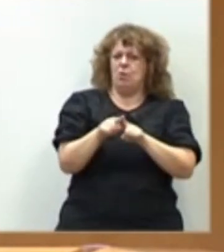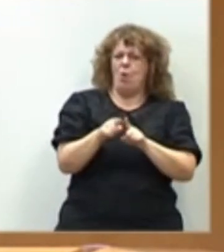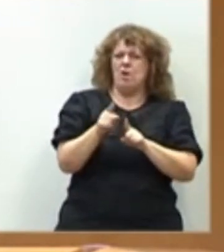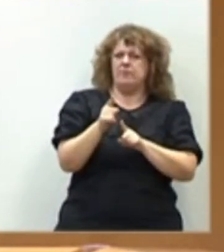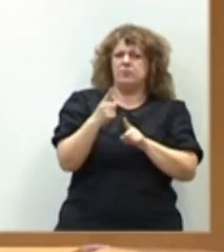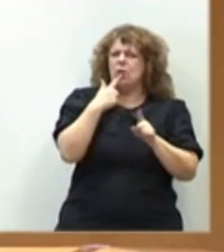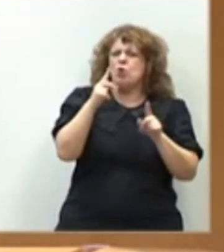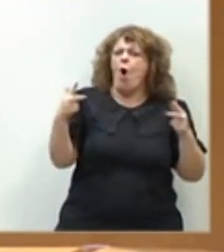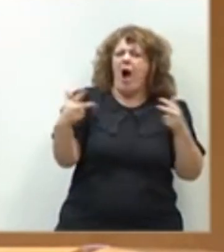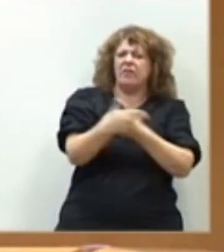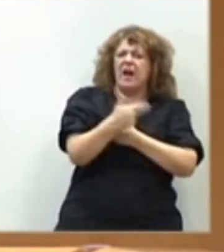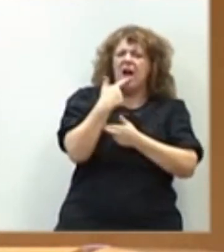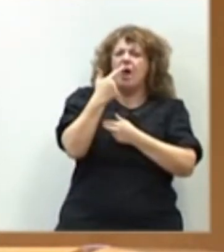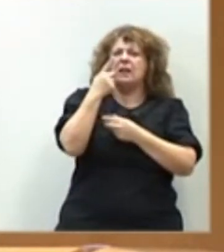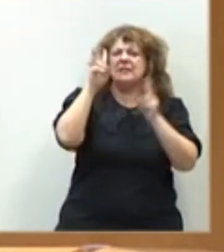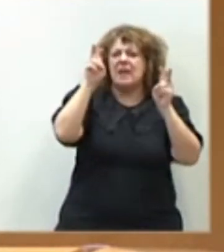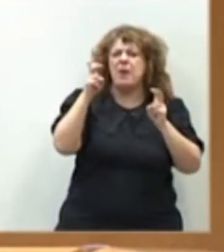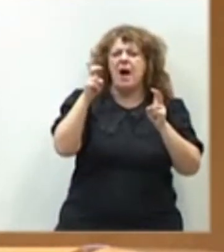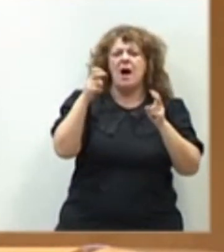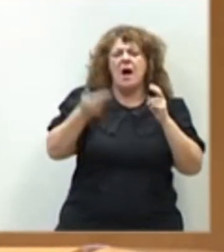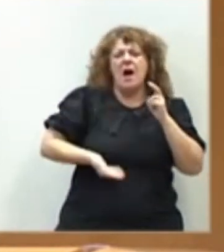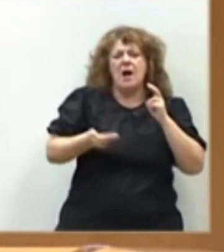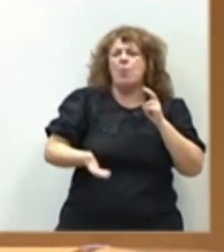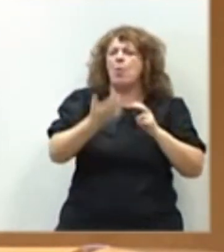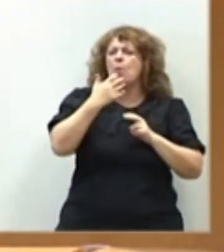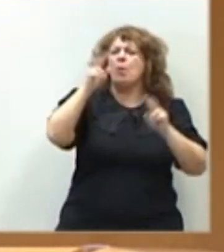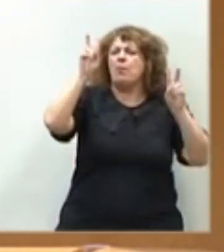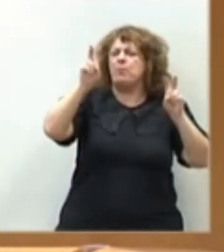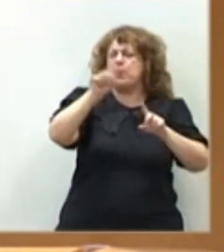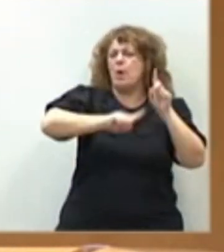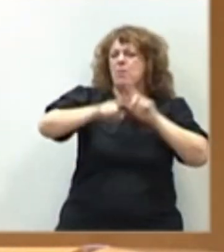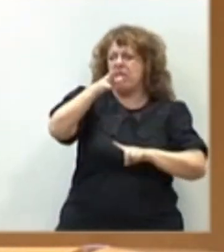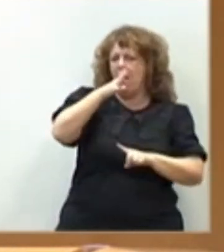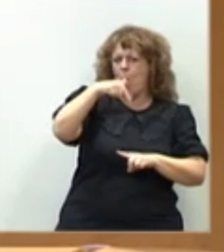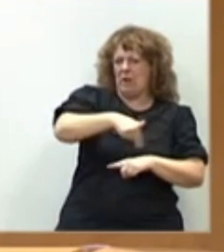perdón, las grandes cuestiones como el problema del agua en España.